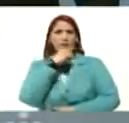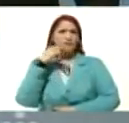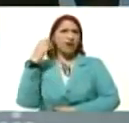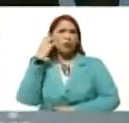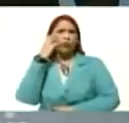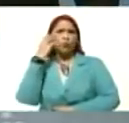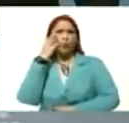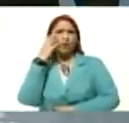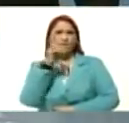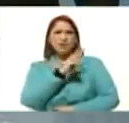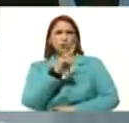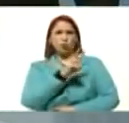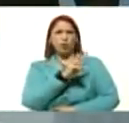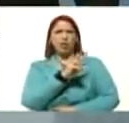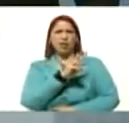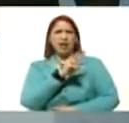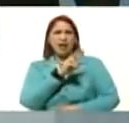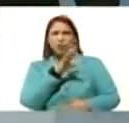lugar, enemigo de Venezuela,